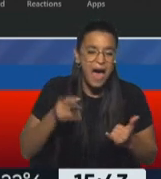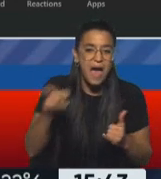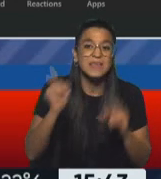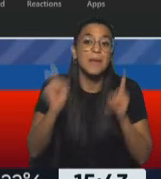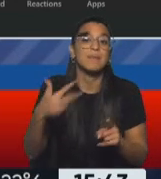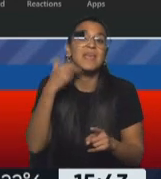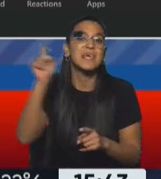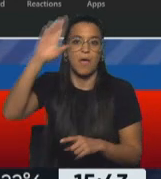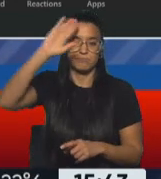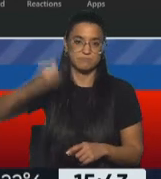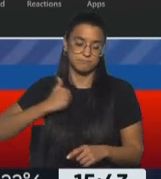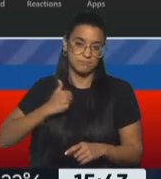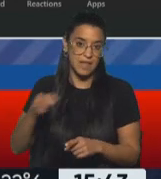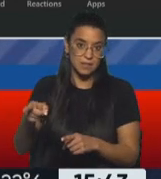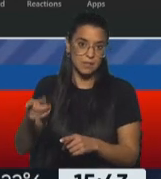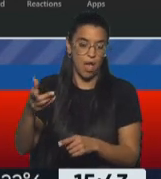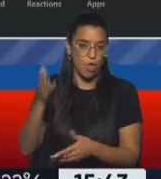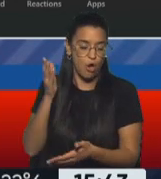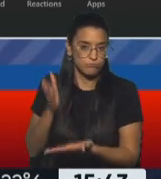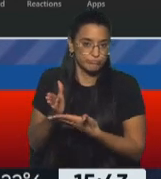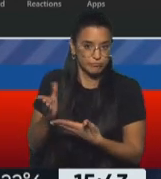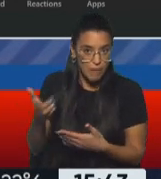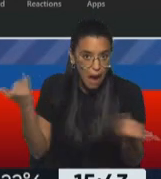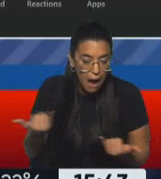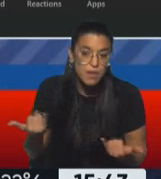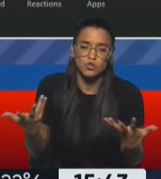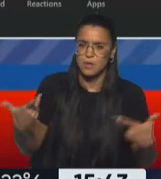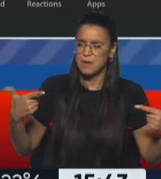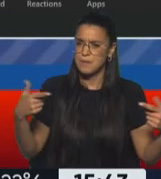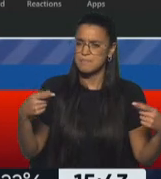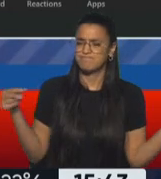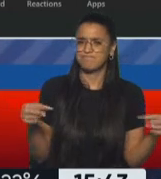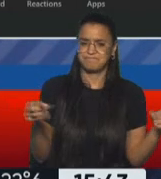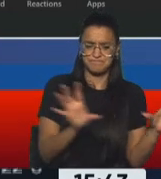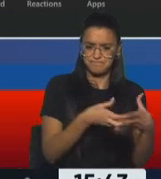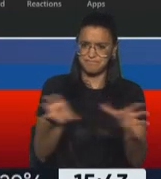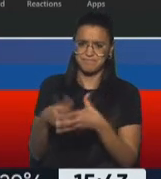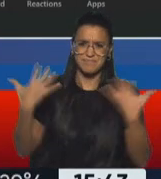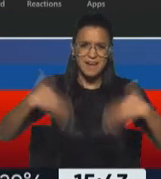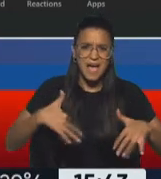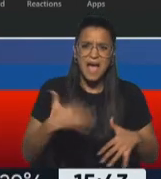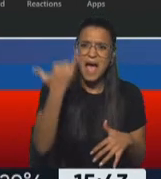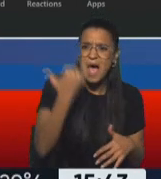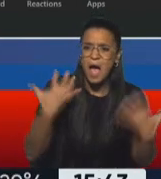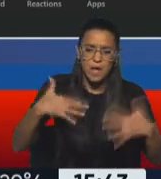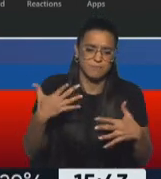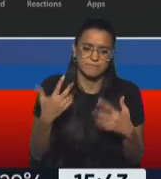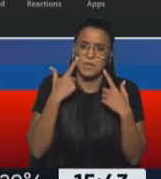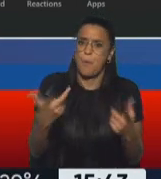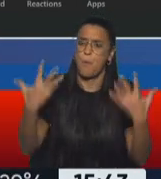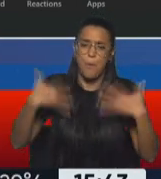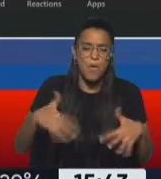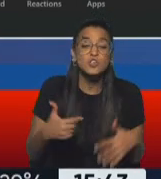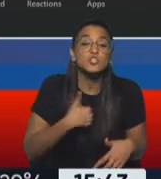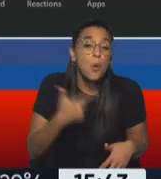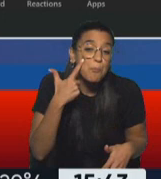hija de un dictador. Entonces, tenemos, digamos, una polarización en el país, o sea, hay una polarización evidente. Y